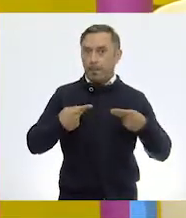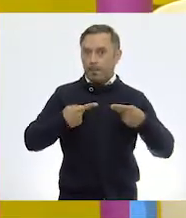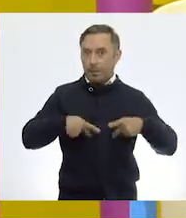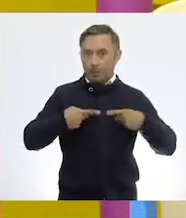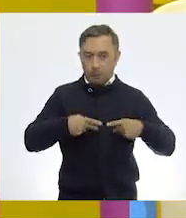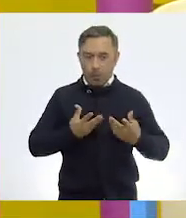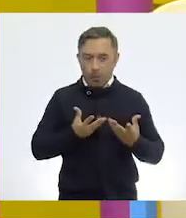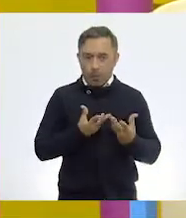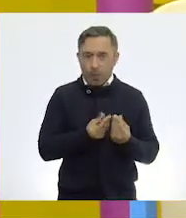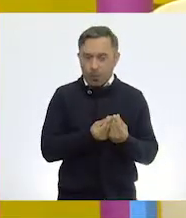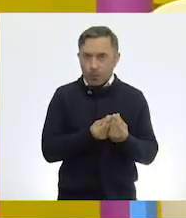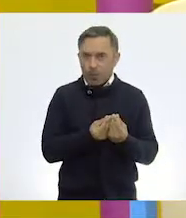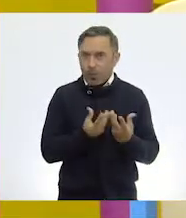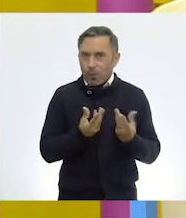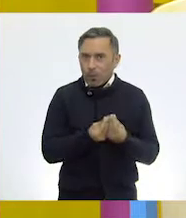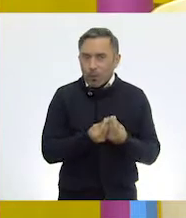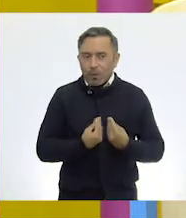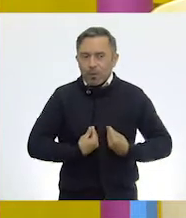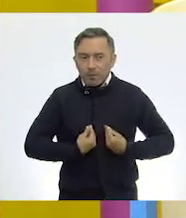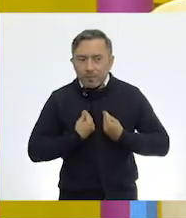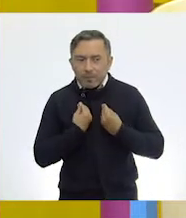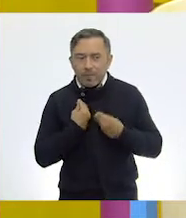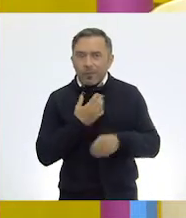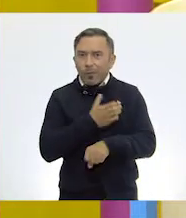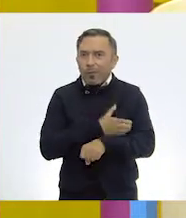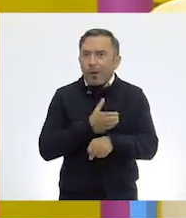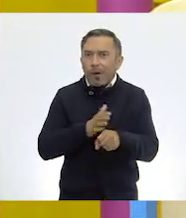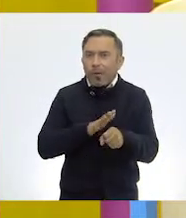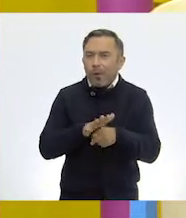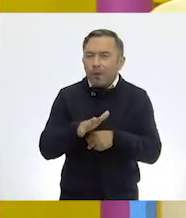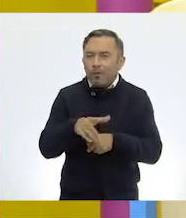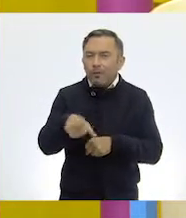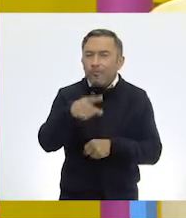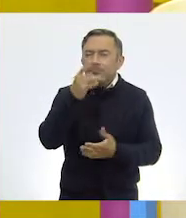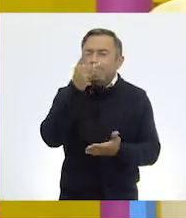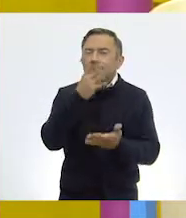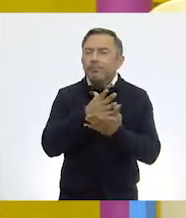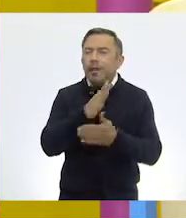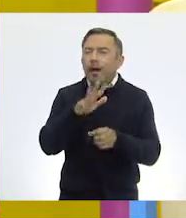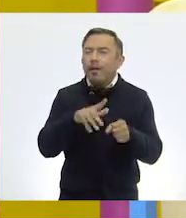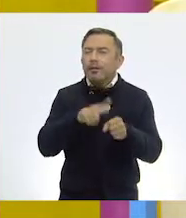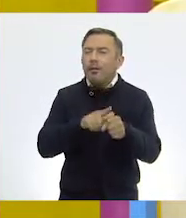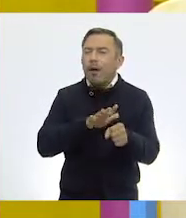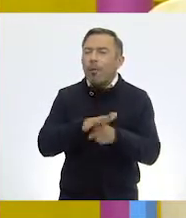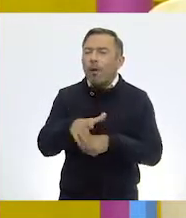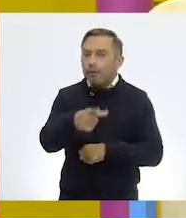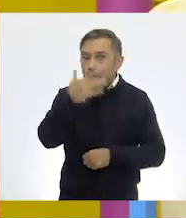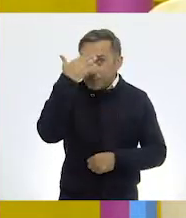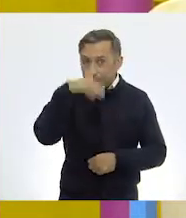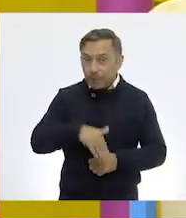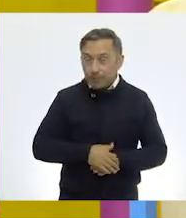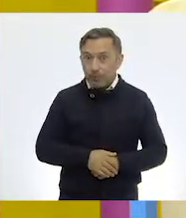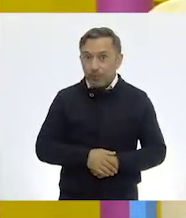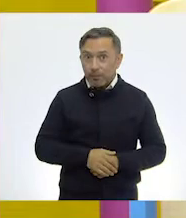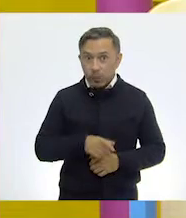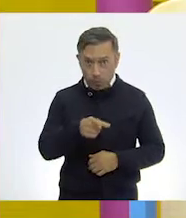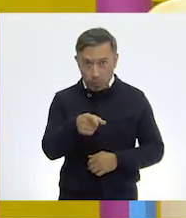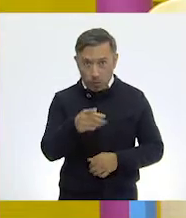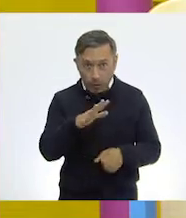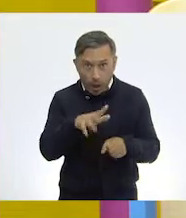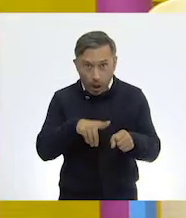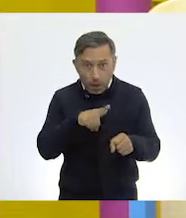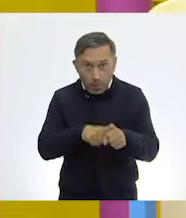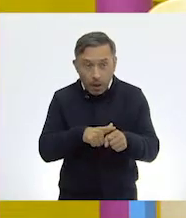convivir directamente con el ser humano? Piensen, ¿qué animales pueden ser? ¿Ustedes conviven directamente con algún animal?